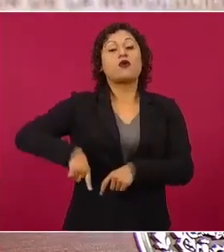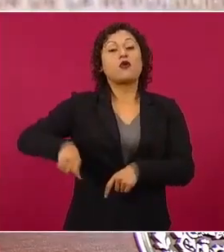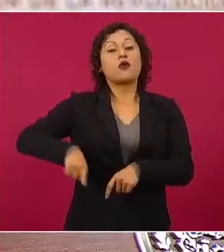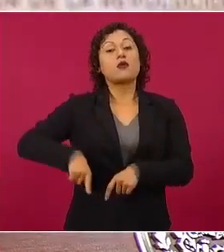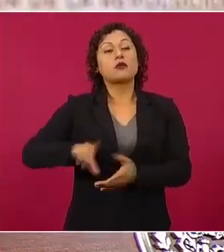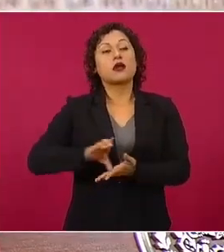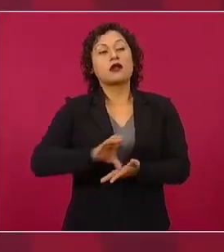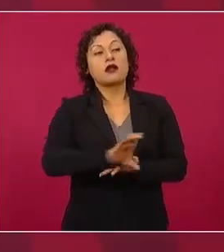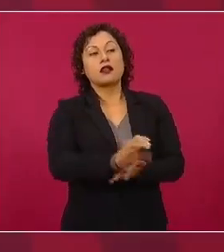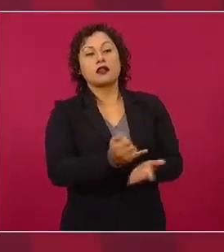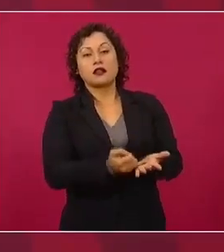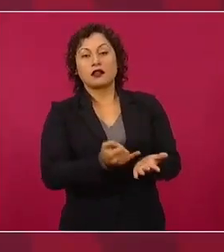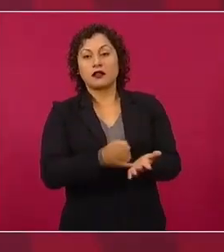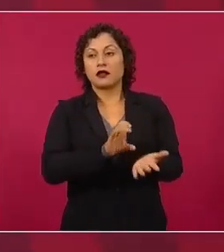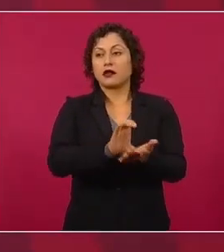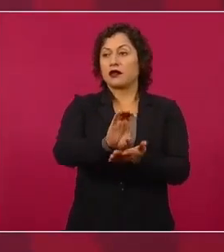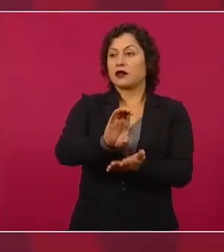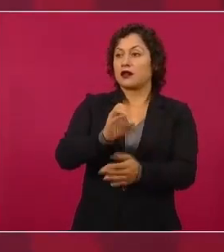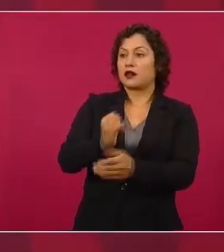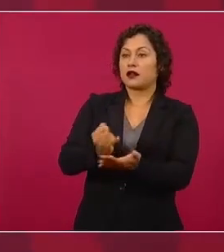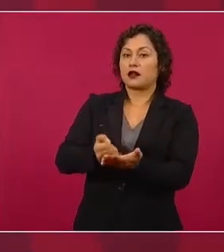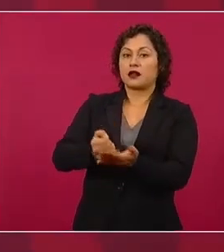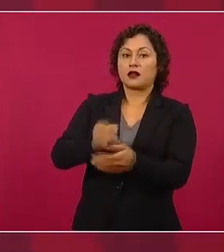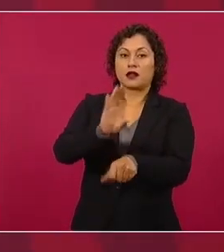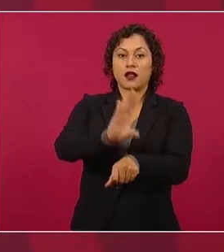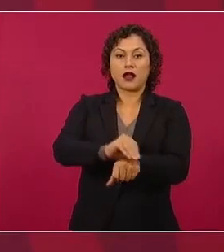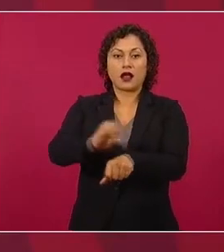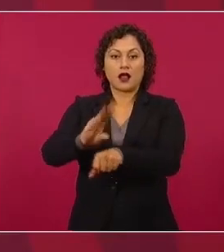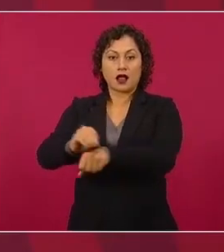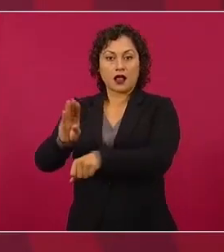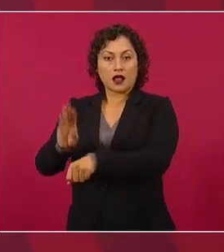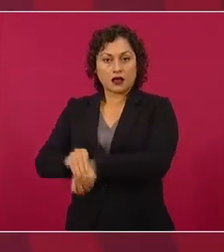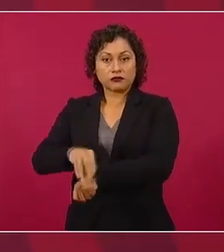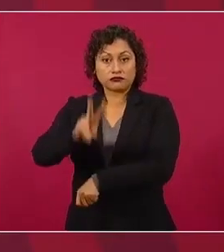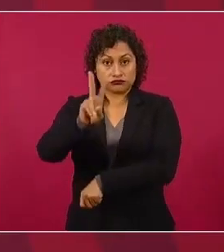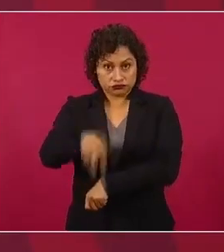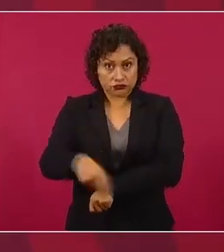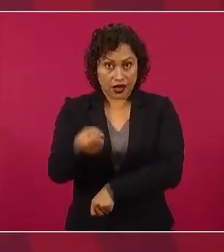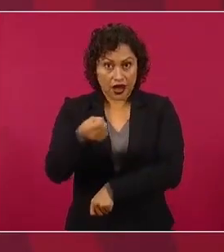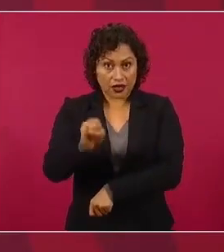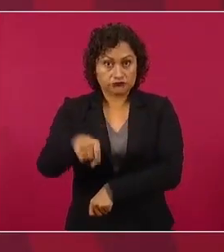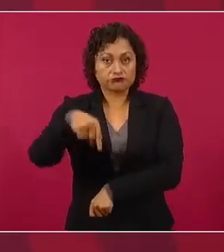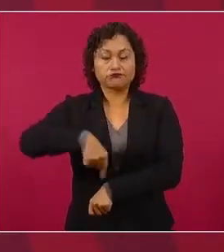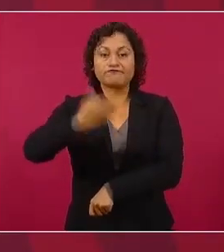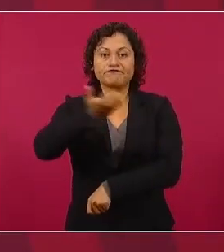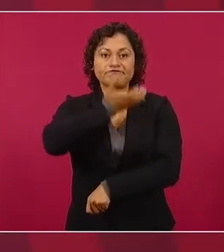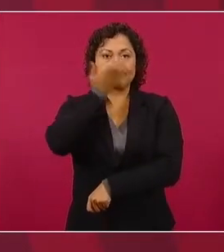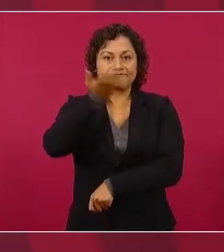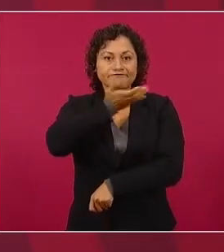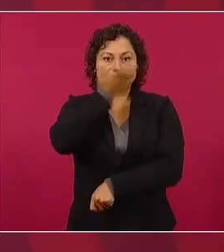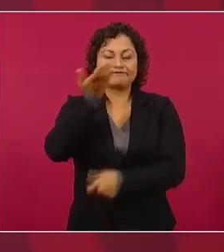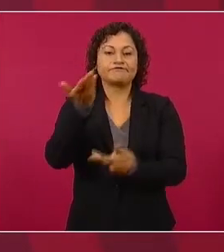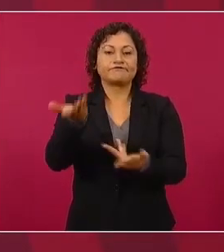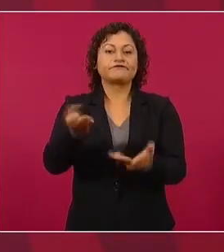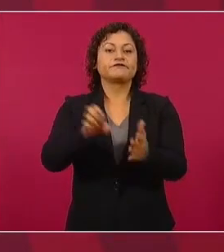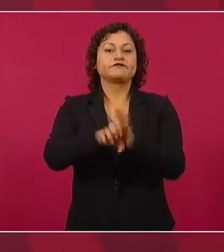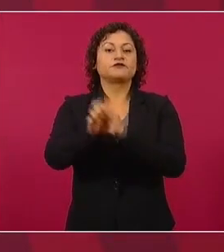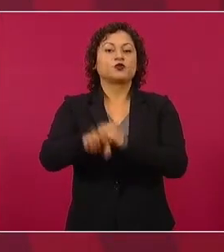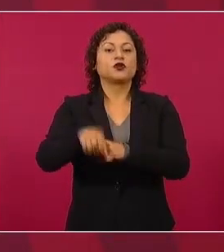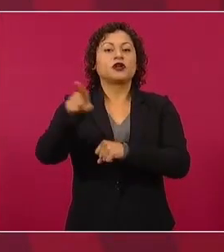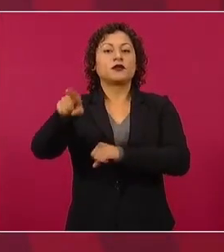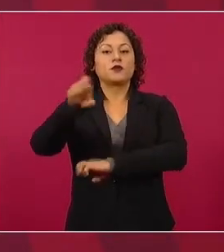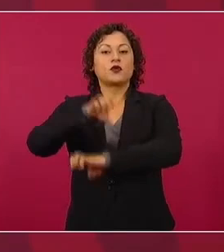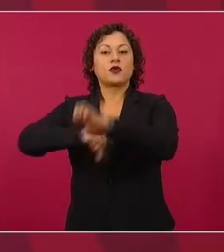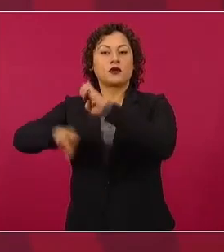despachos fiscales y los dueños accionistas de las empresas